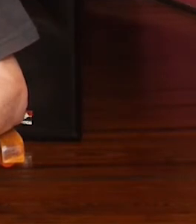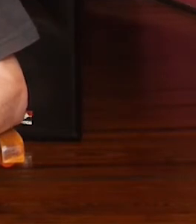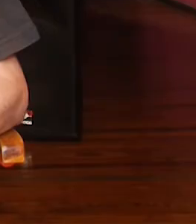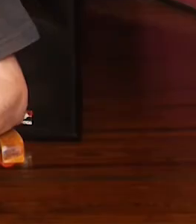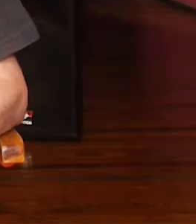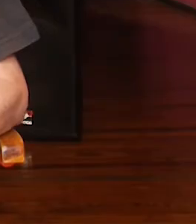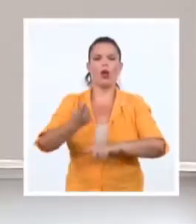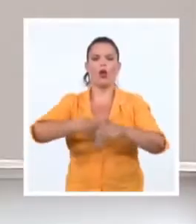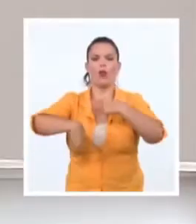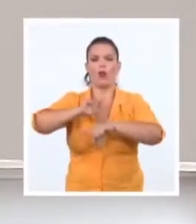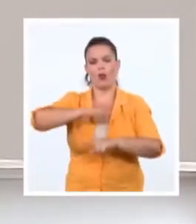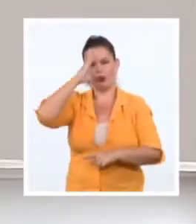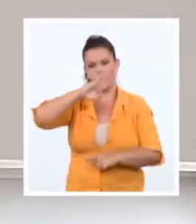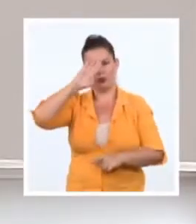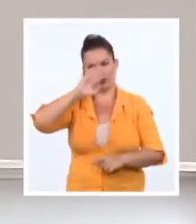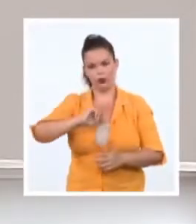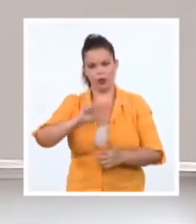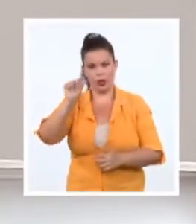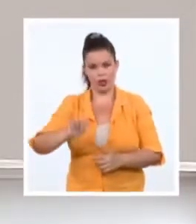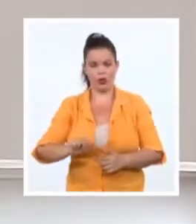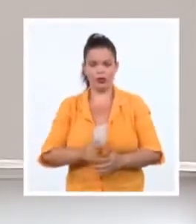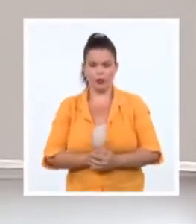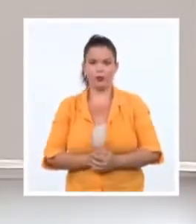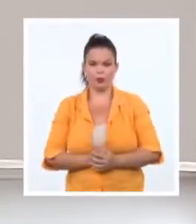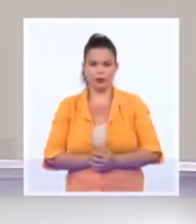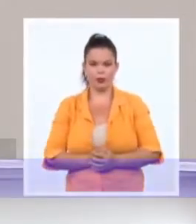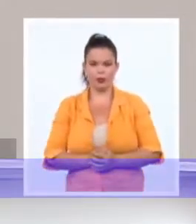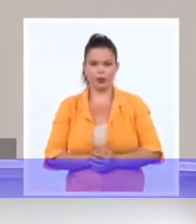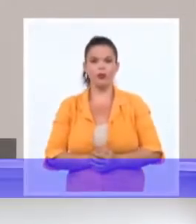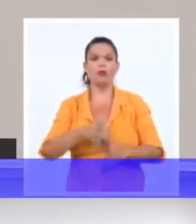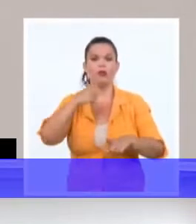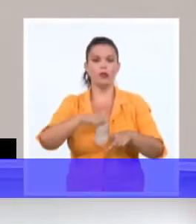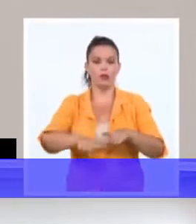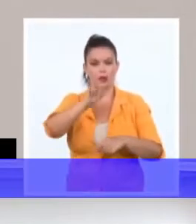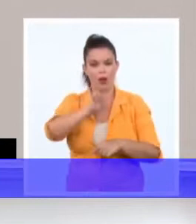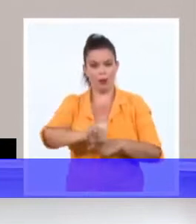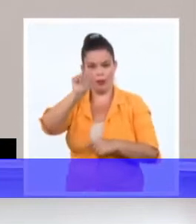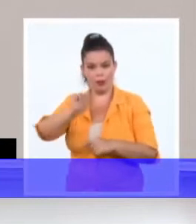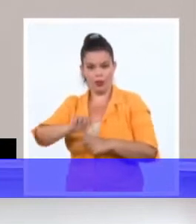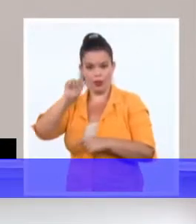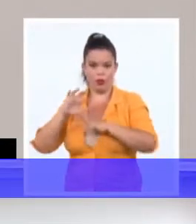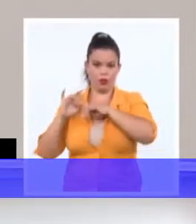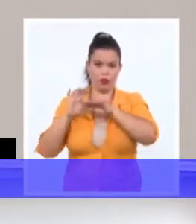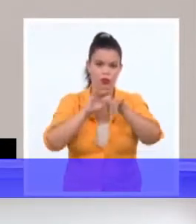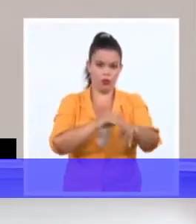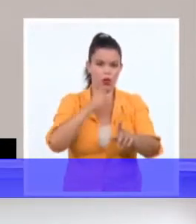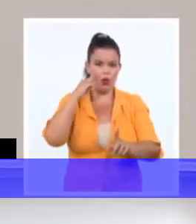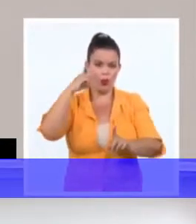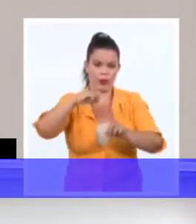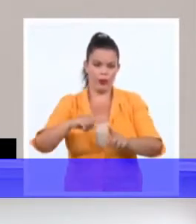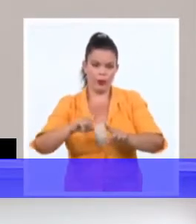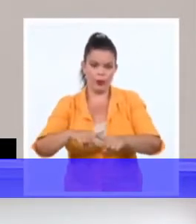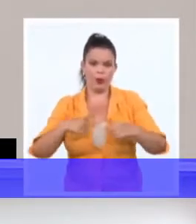a escuchar el video. También cuentan los pretendidos marchantes con el aliento decidido de la recua